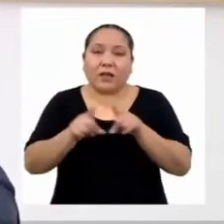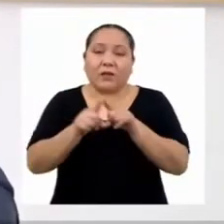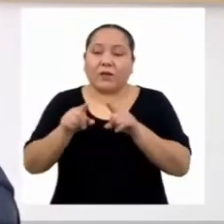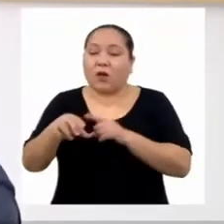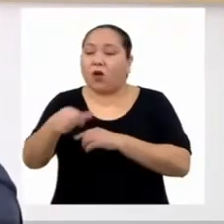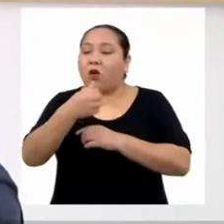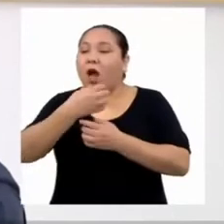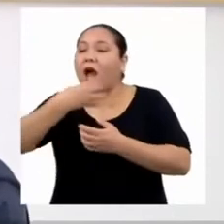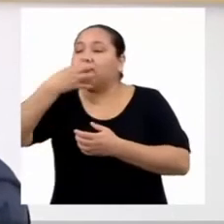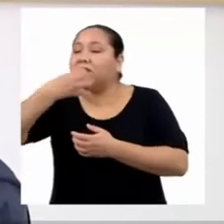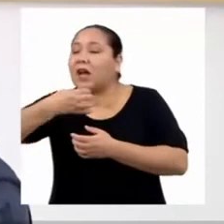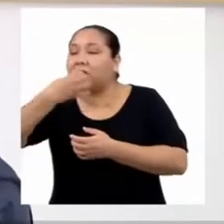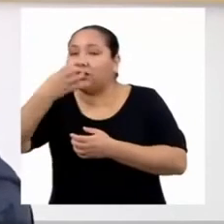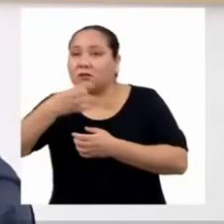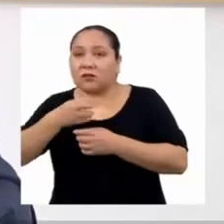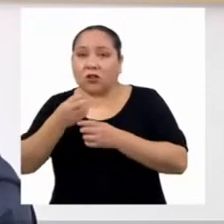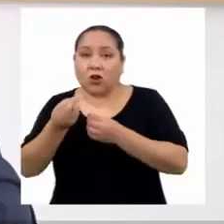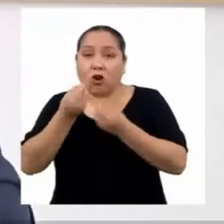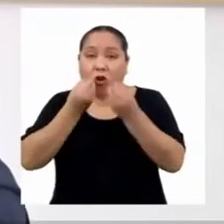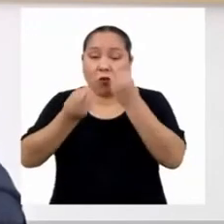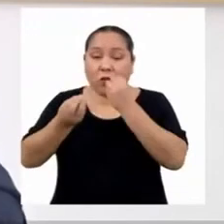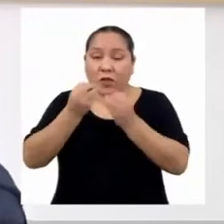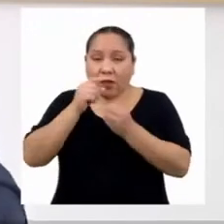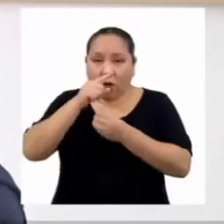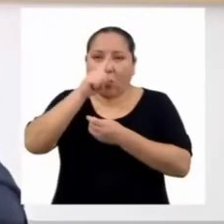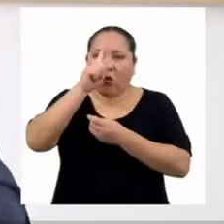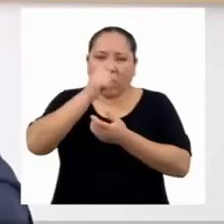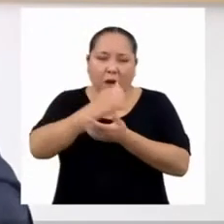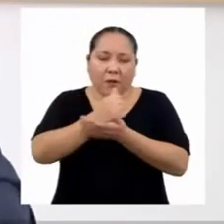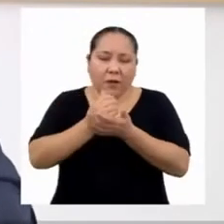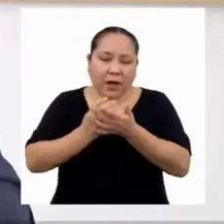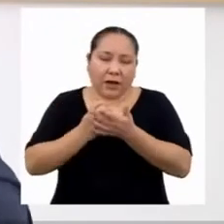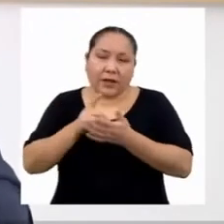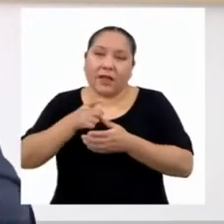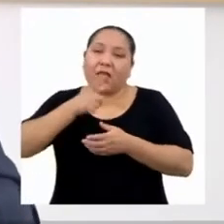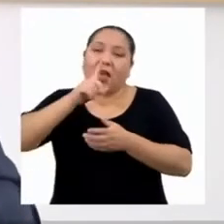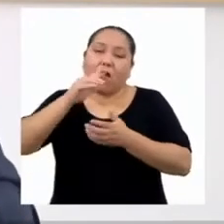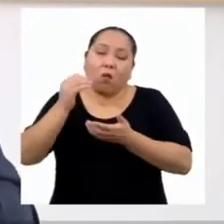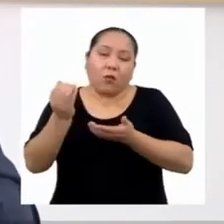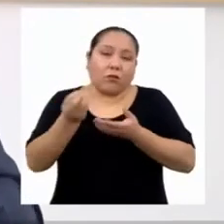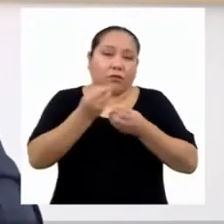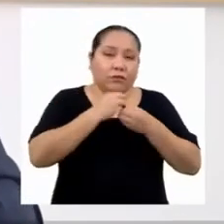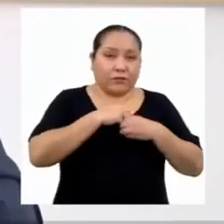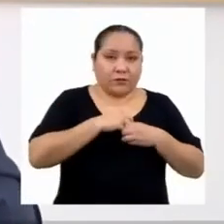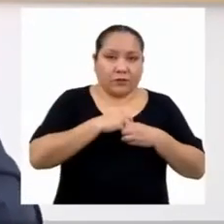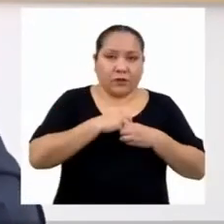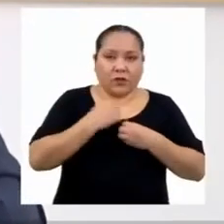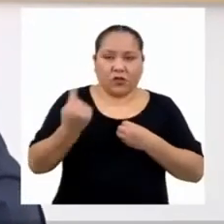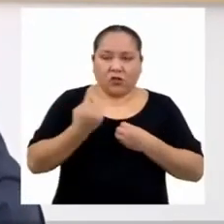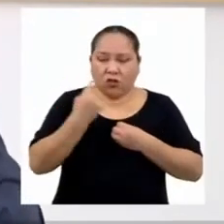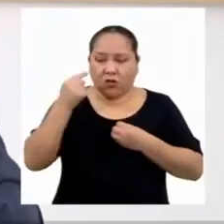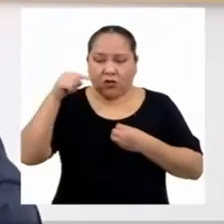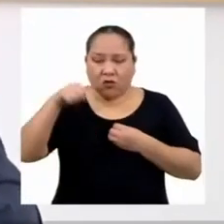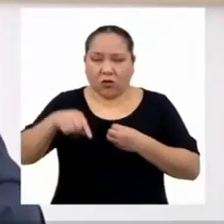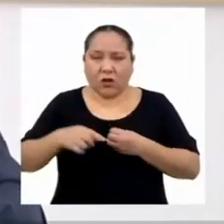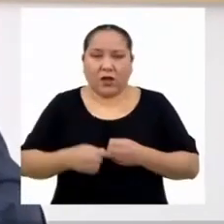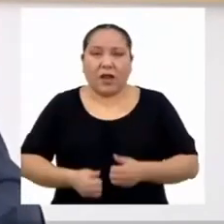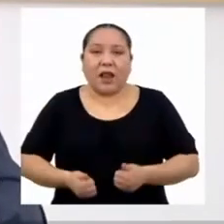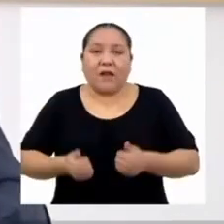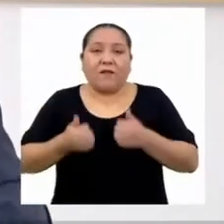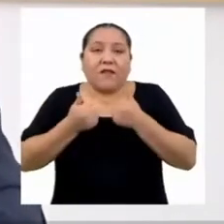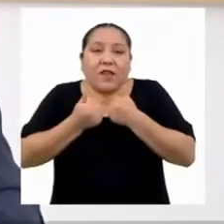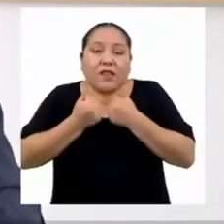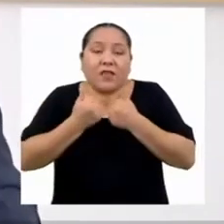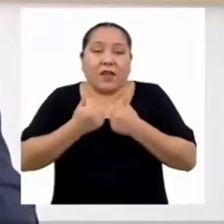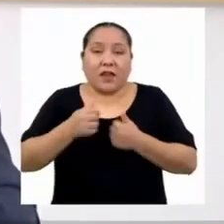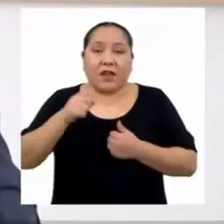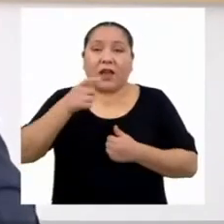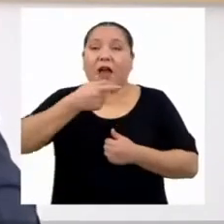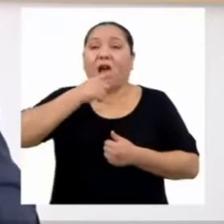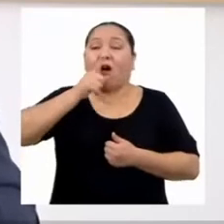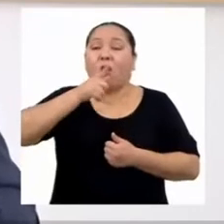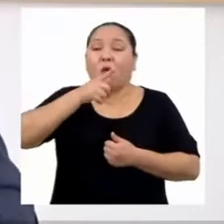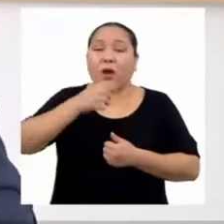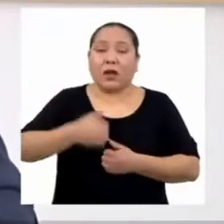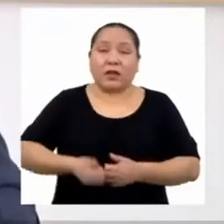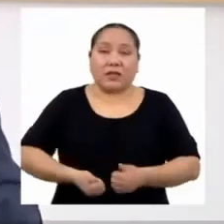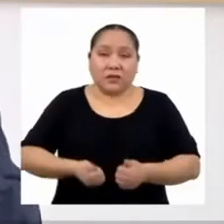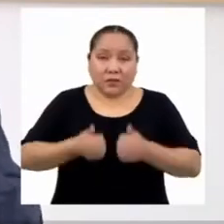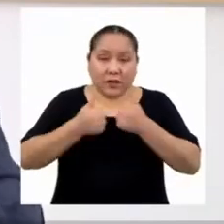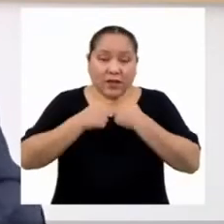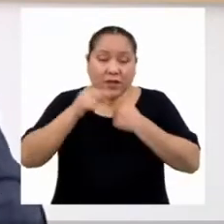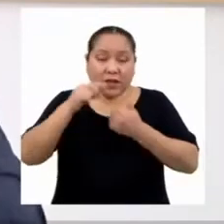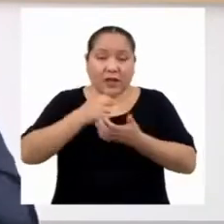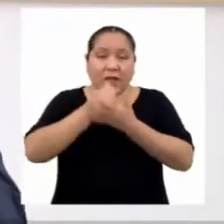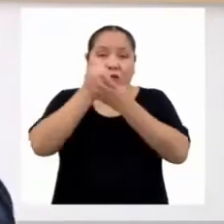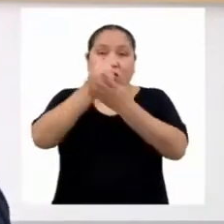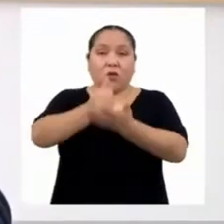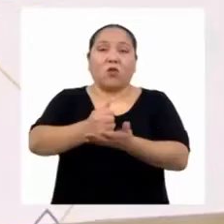solo porque conforma un alto porcentaje del cuerpo. También porque la ingestión de agua ayuda a mejorar tu calidad de vida y tener una